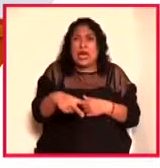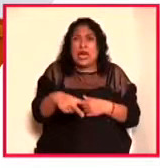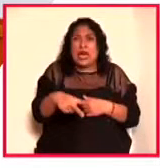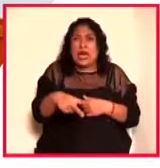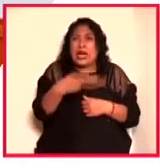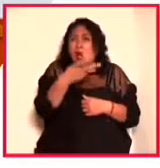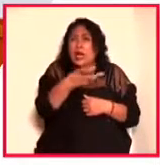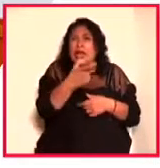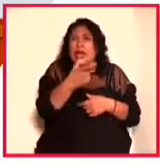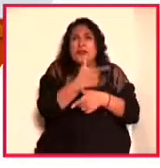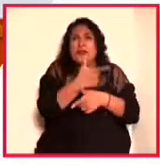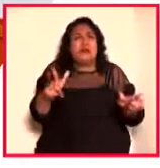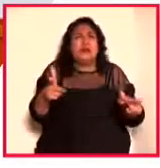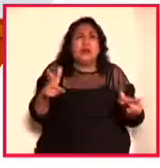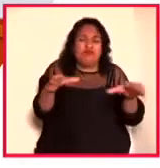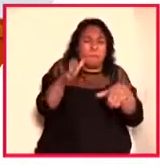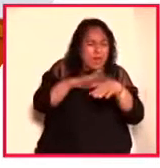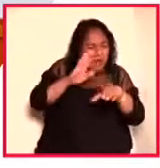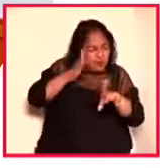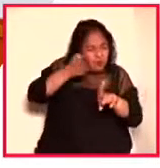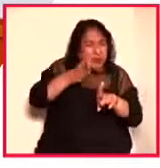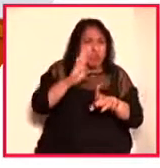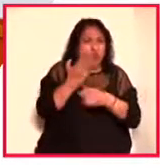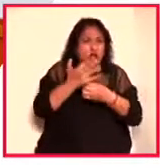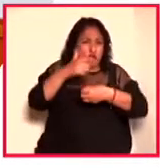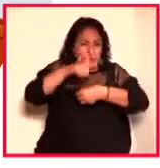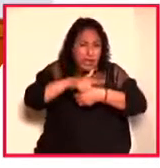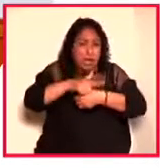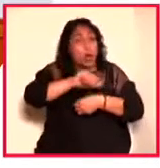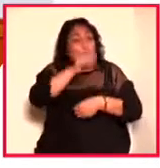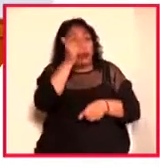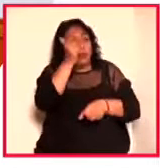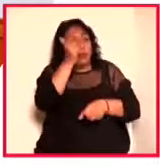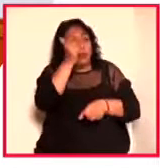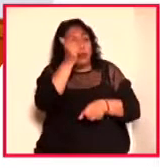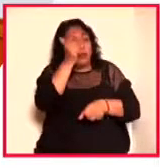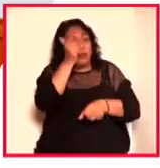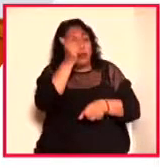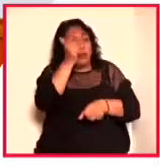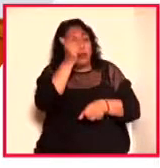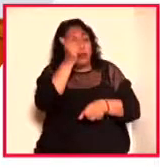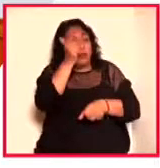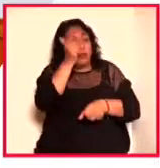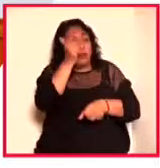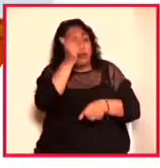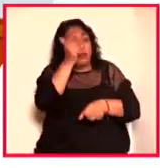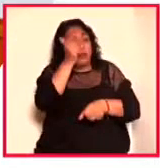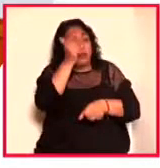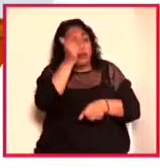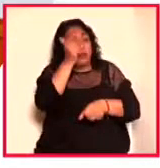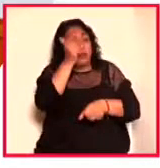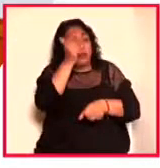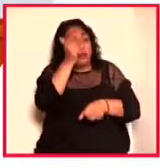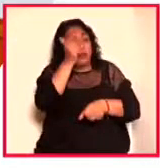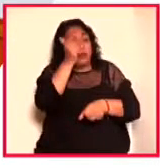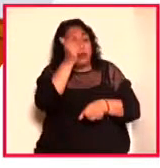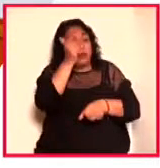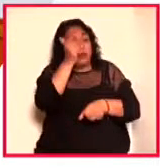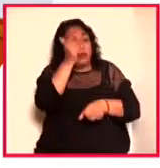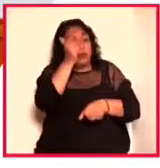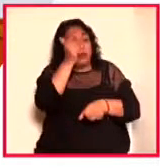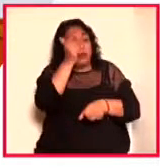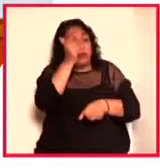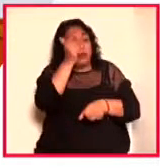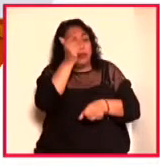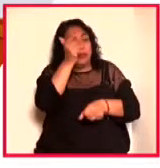interesante todavía, más particular del caso mexicano. El liberalismo clásico es un movimiento que se da a